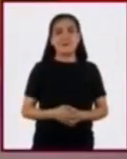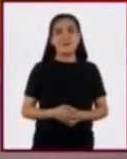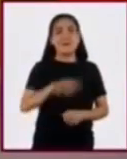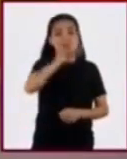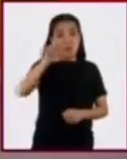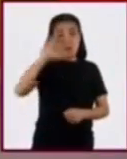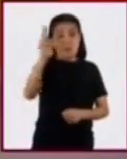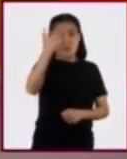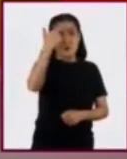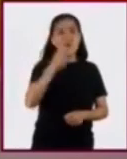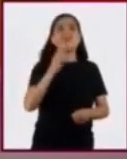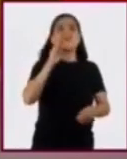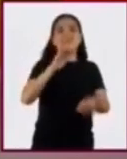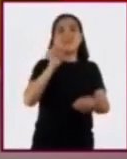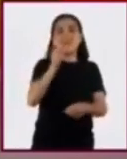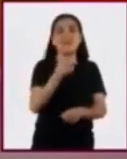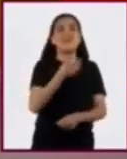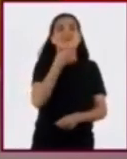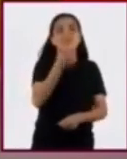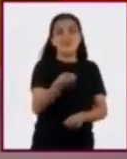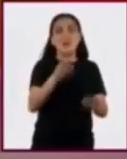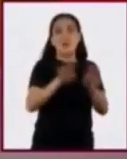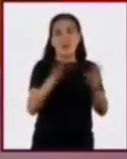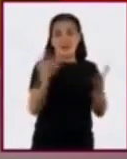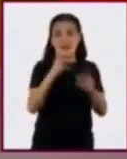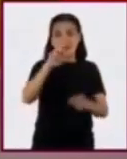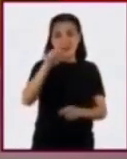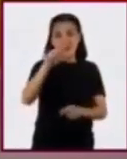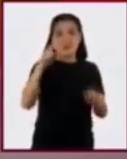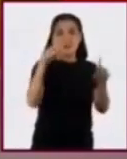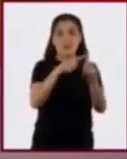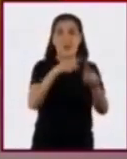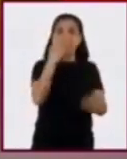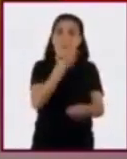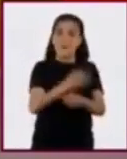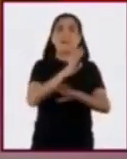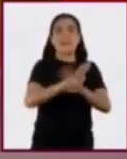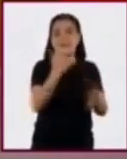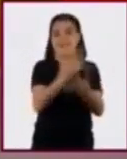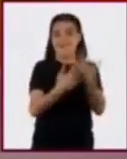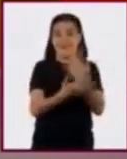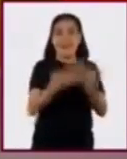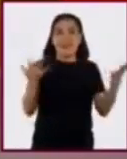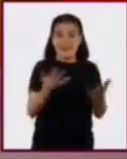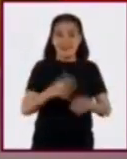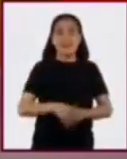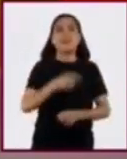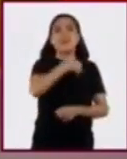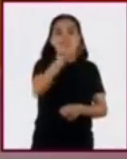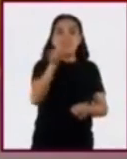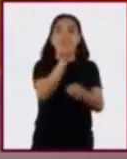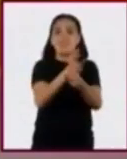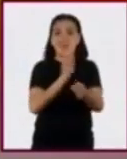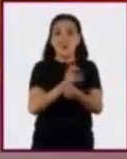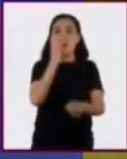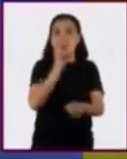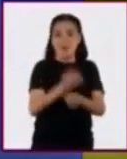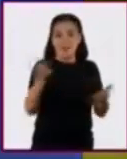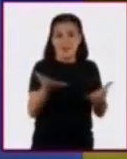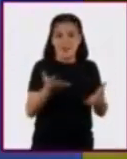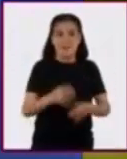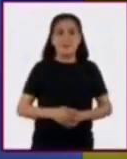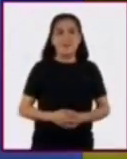¿Recuerdan que les dijimos que haríamos un reto? Pues manos a la obra. Les invitamos a realizar lo siguiente.